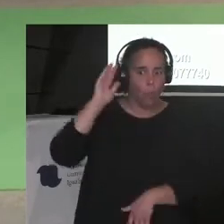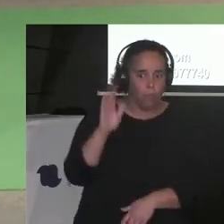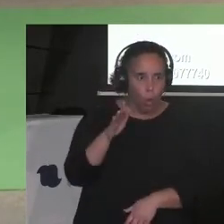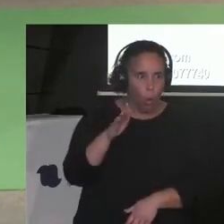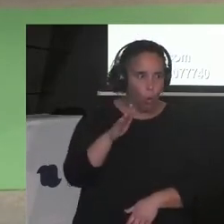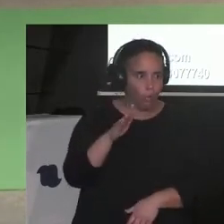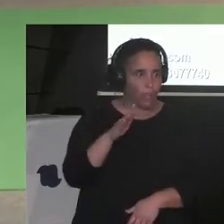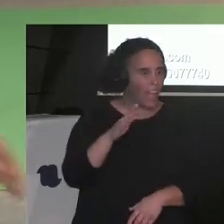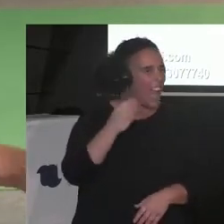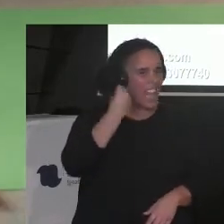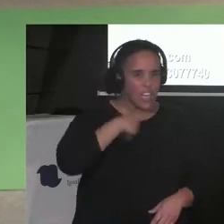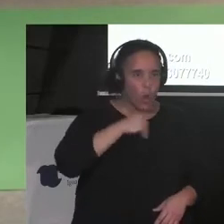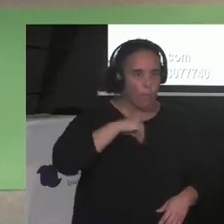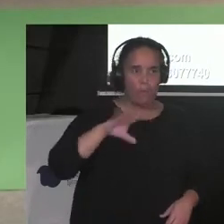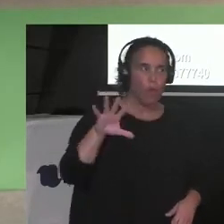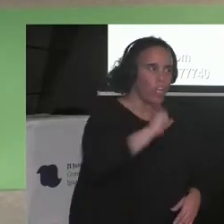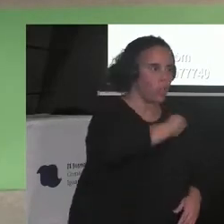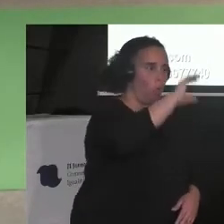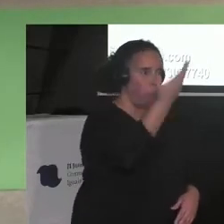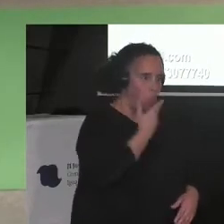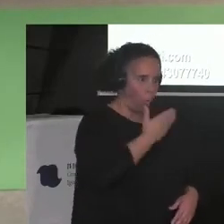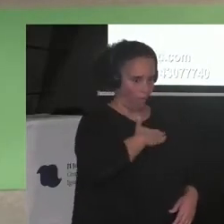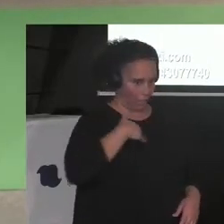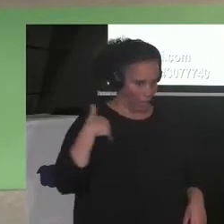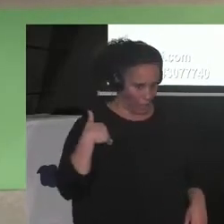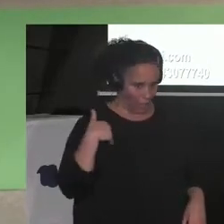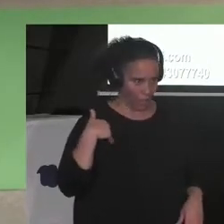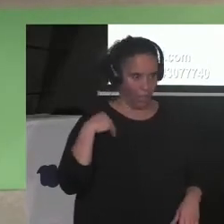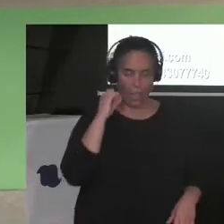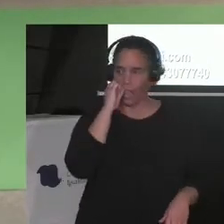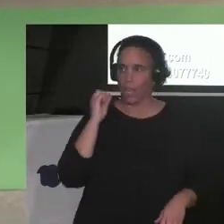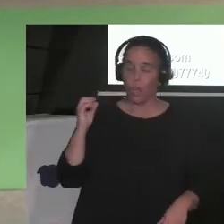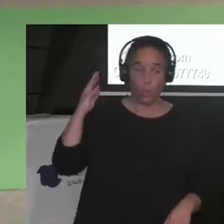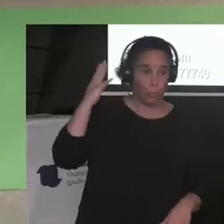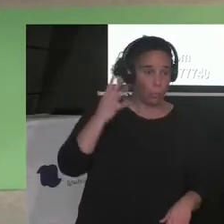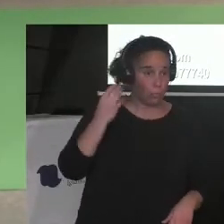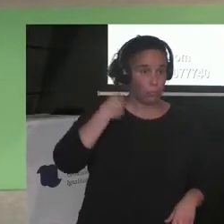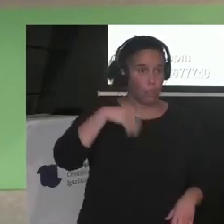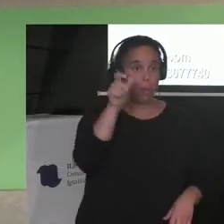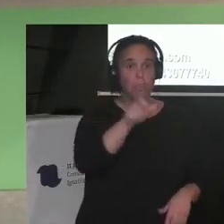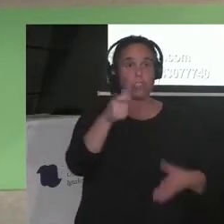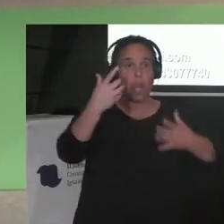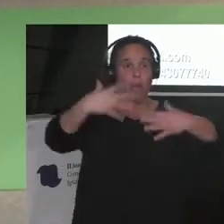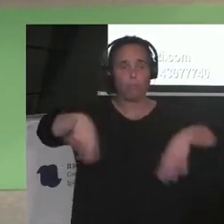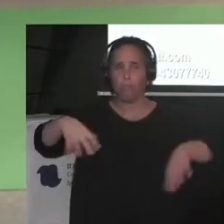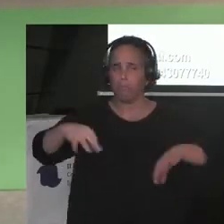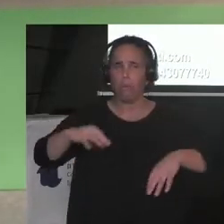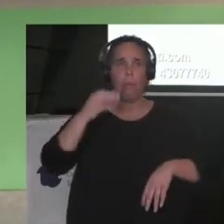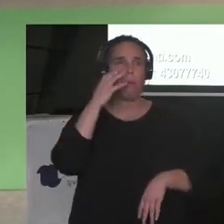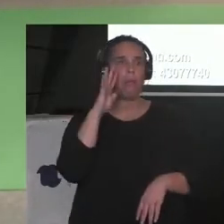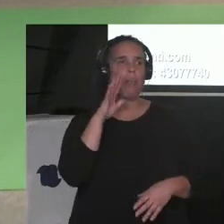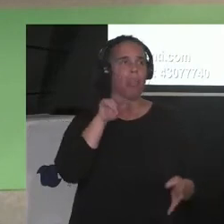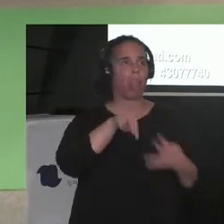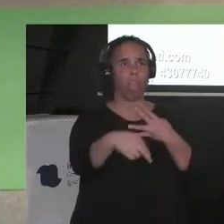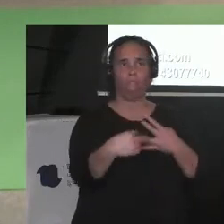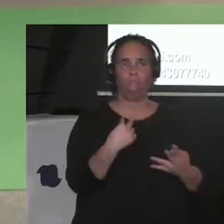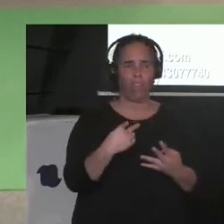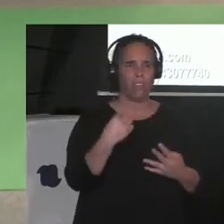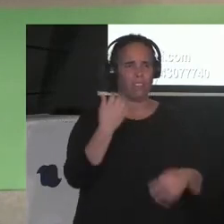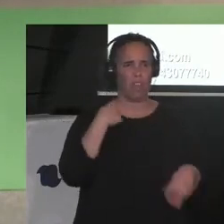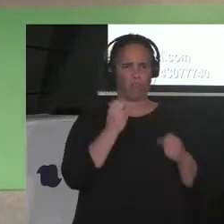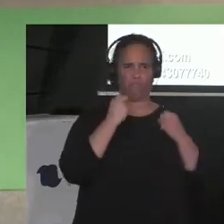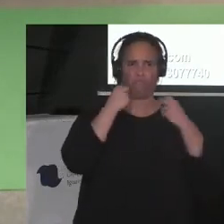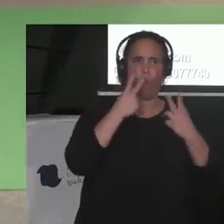En los últimos años, las voces de las nadies se han levantado con rabia y dignidad para